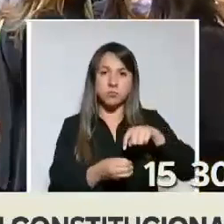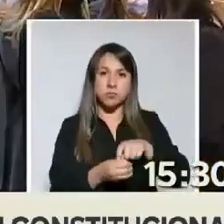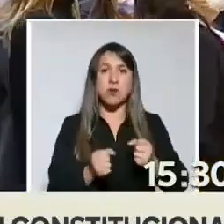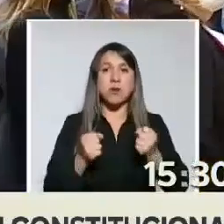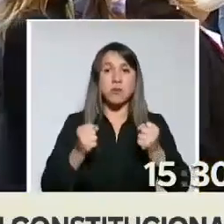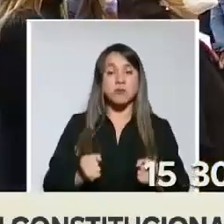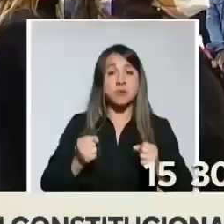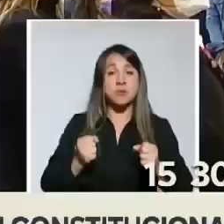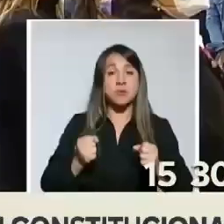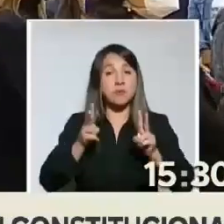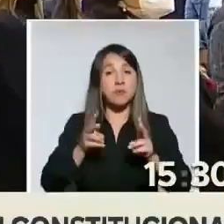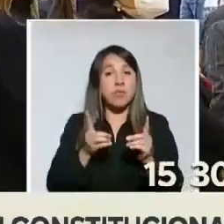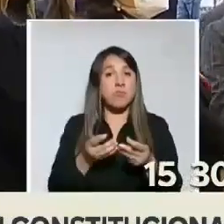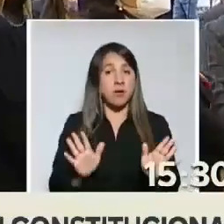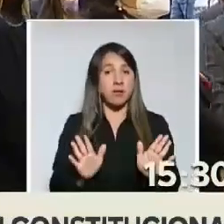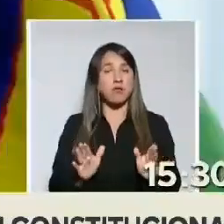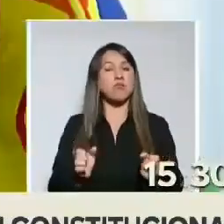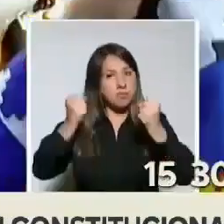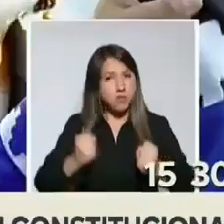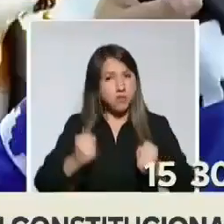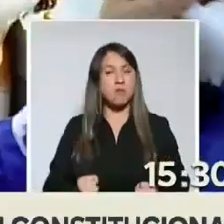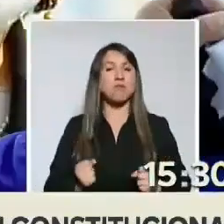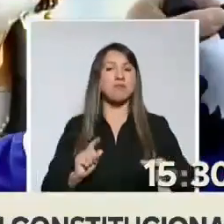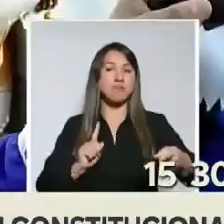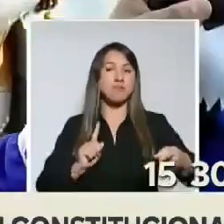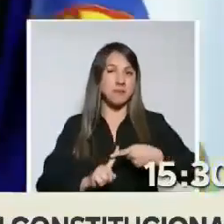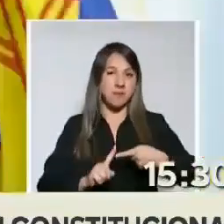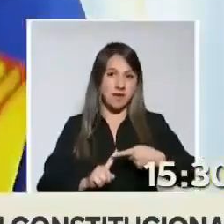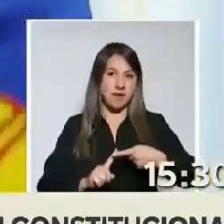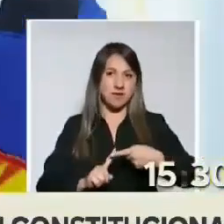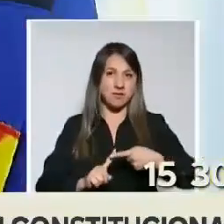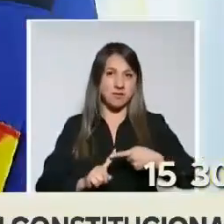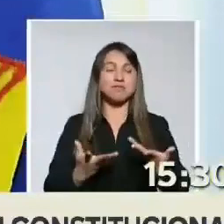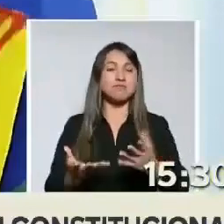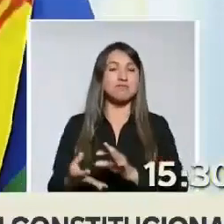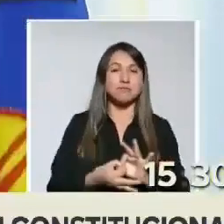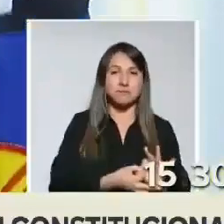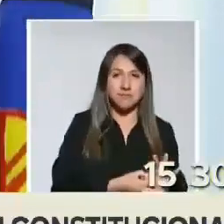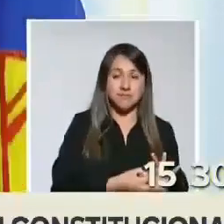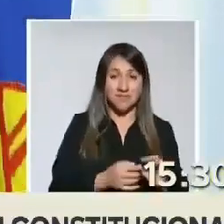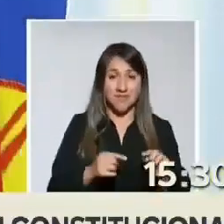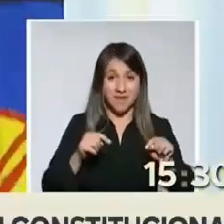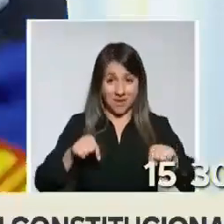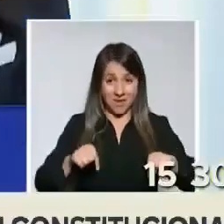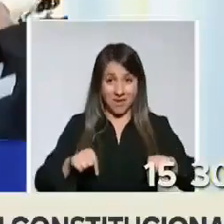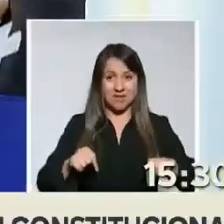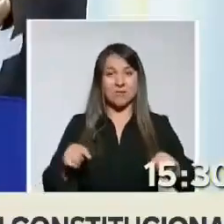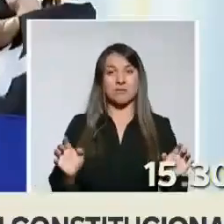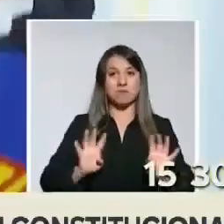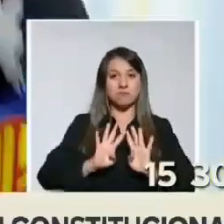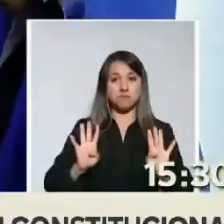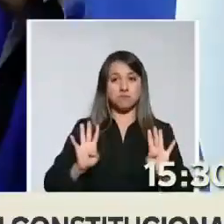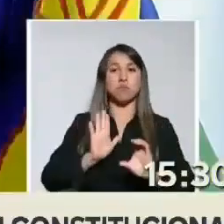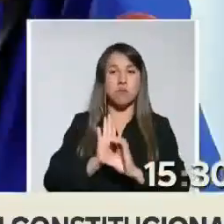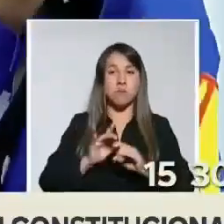democrático, una manera de ser participativos. Por eso, esta convención que